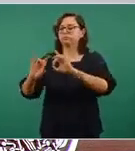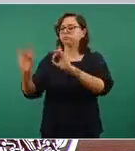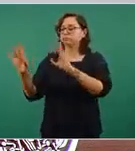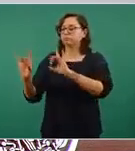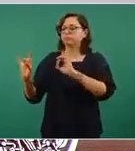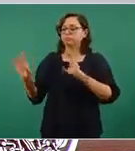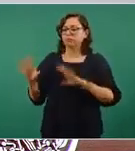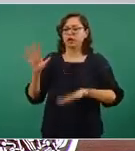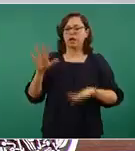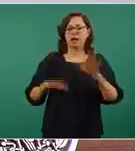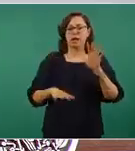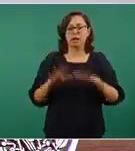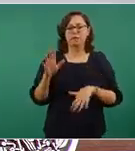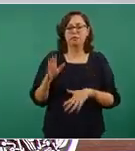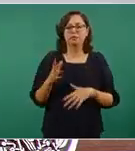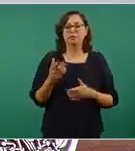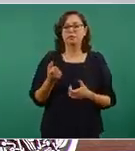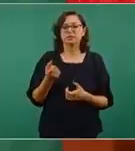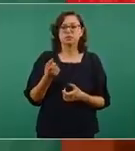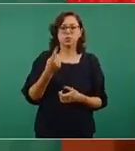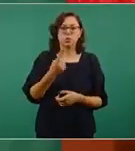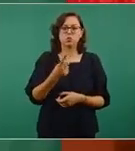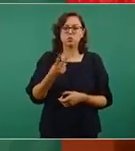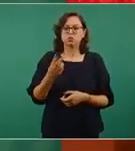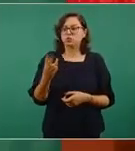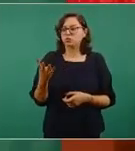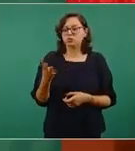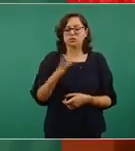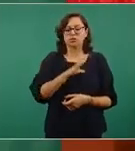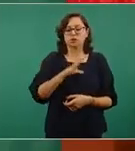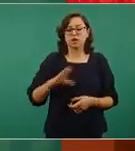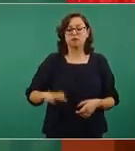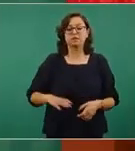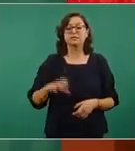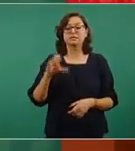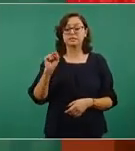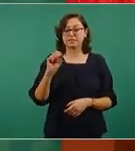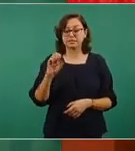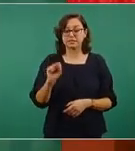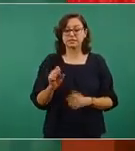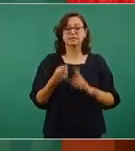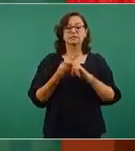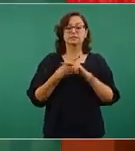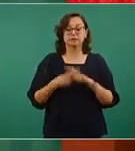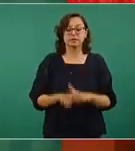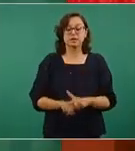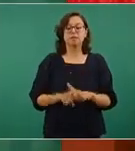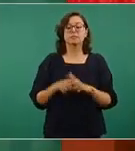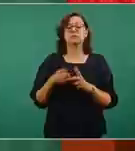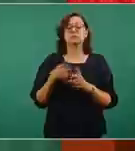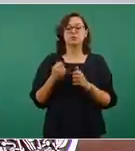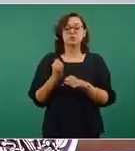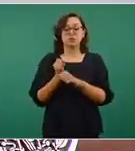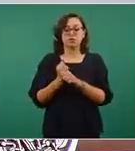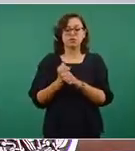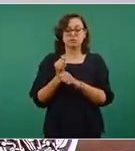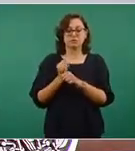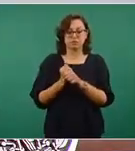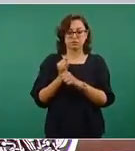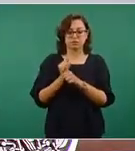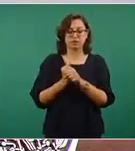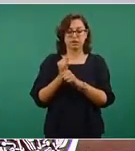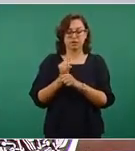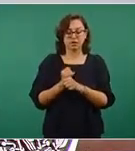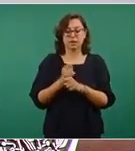aspirante, y en 60 de ellos se han abierto carpetas de investigación. En coordinación con las